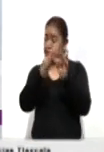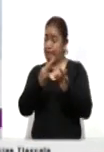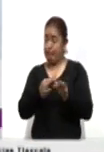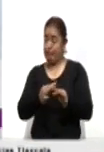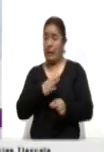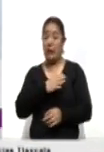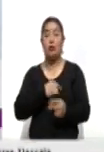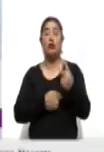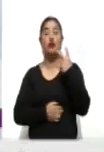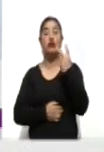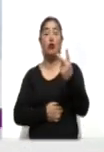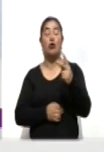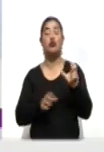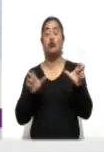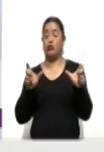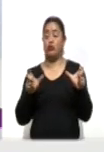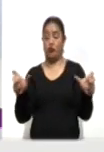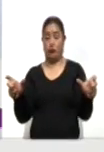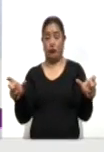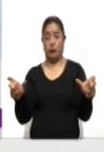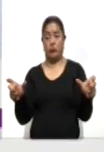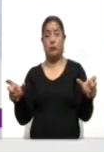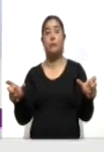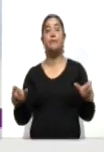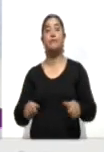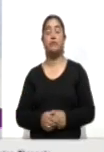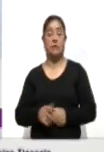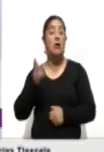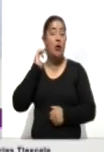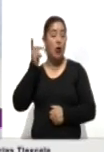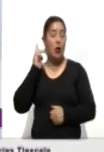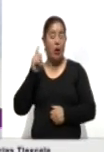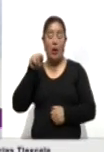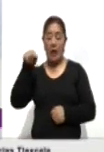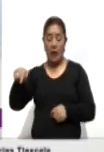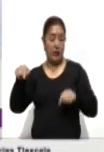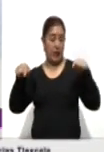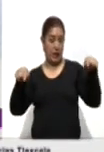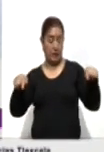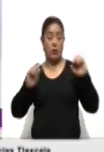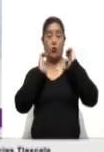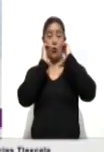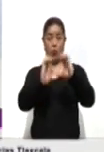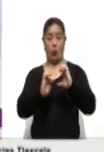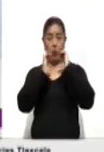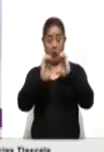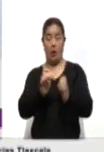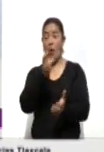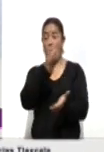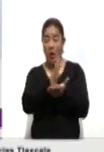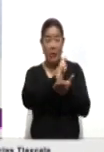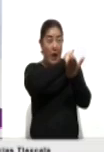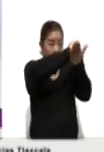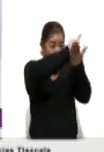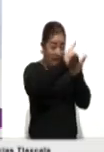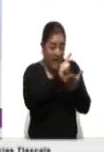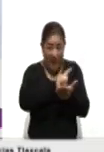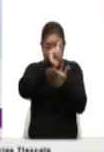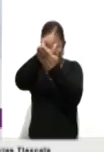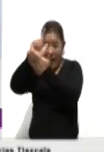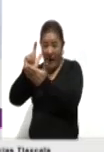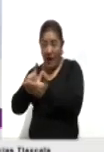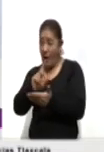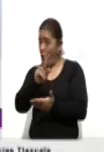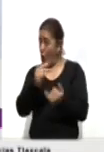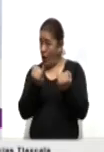o dos módulos separados y esperemos que ahí podamos cuidar. No solamente sanitizamos o cuidamos el protocolo de ingreso,